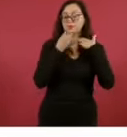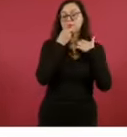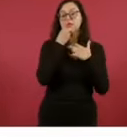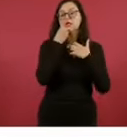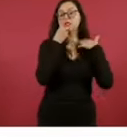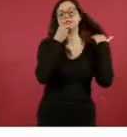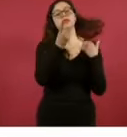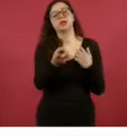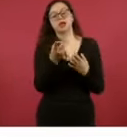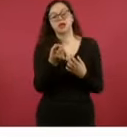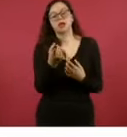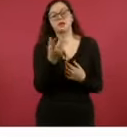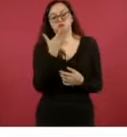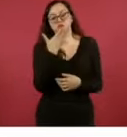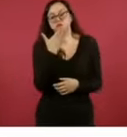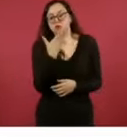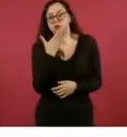muy bien por todos los proveedores de este combustible.